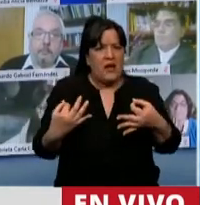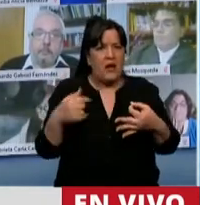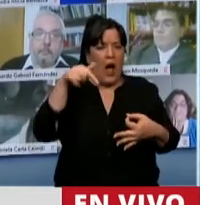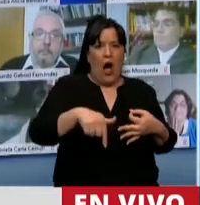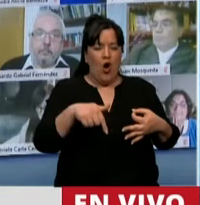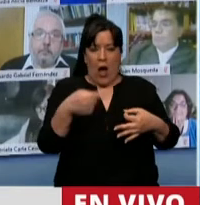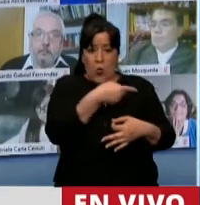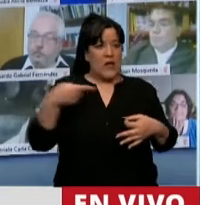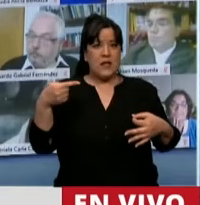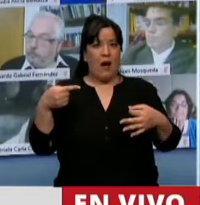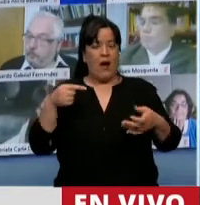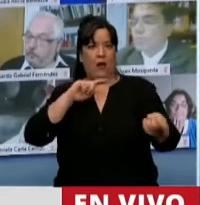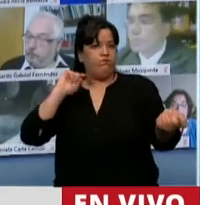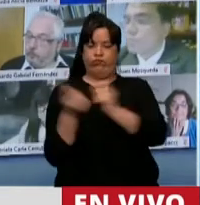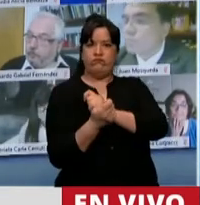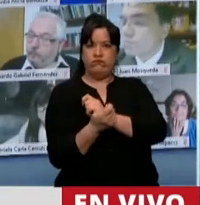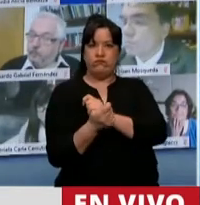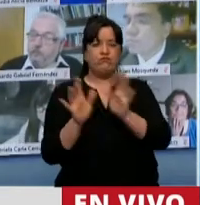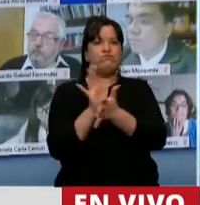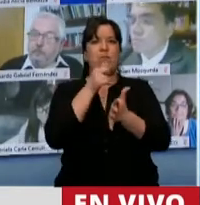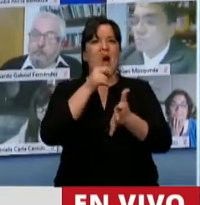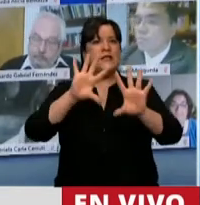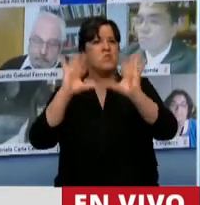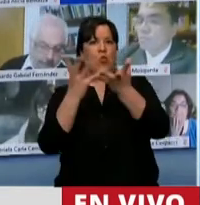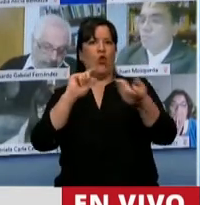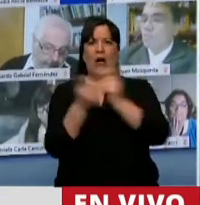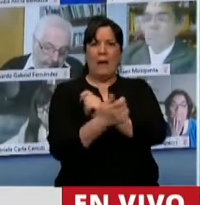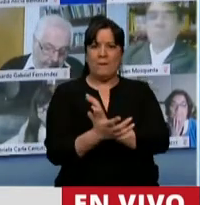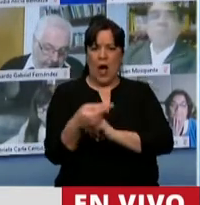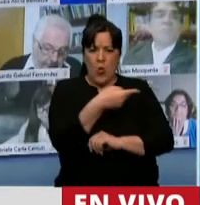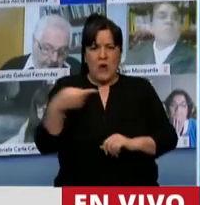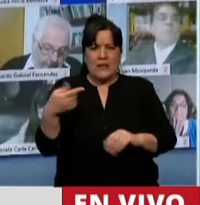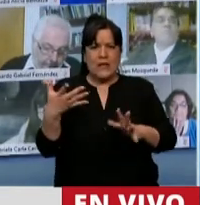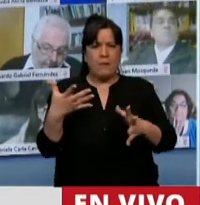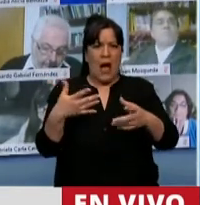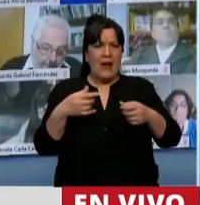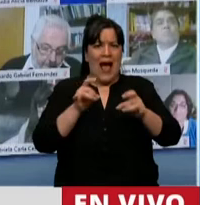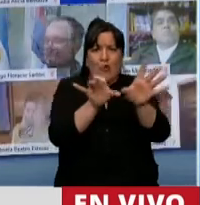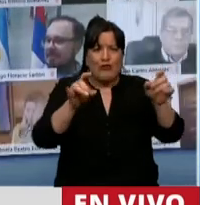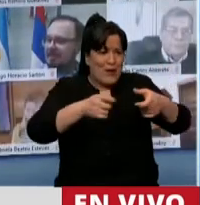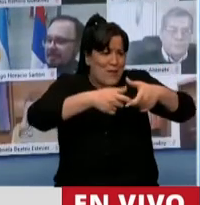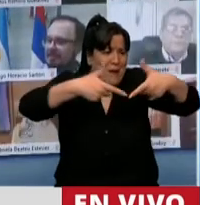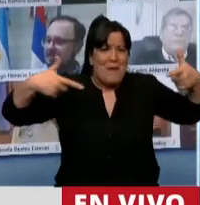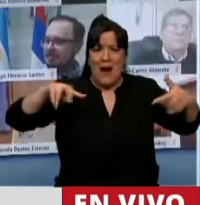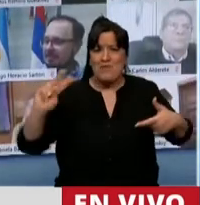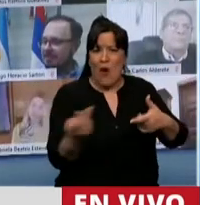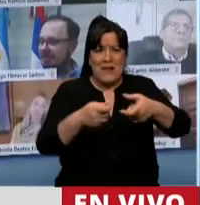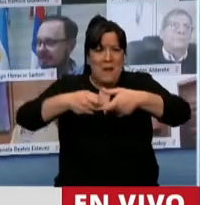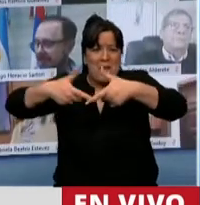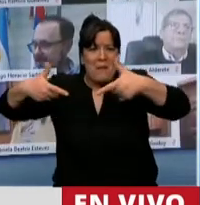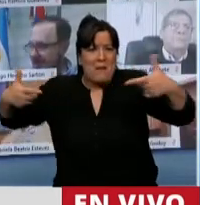Y en una semana cambió el mundo. En una semana donde subieron los contagios, donde subieron las muertes.